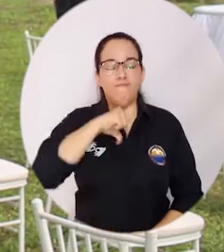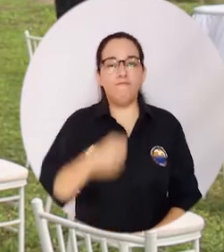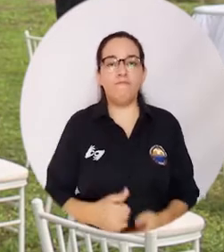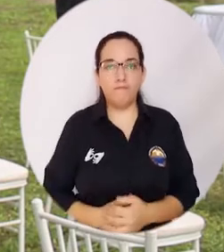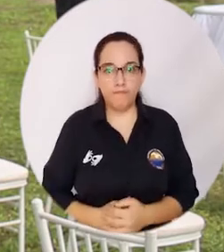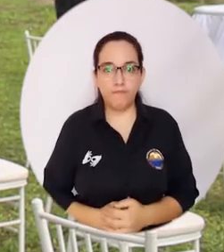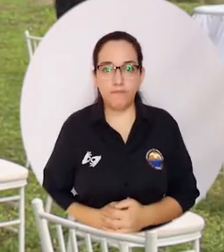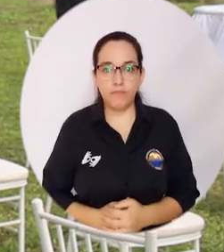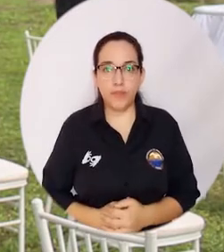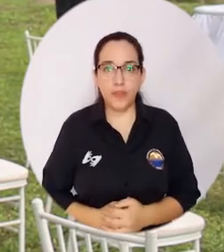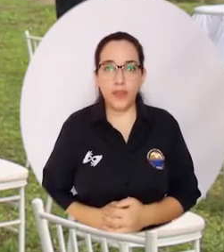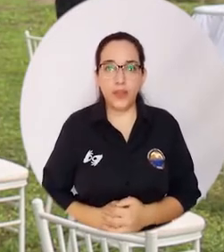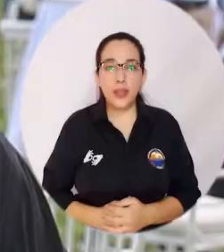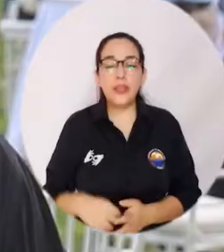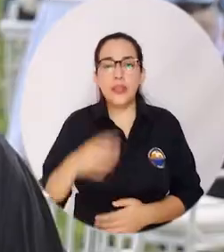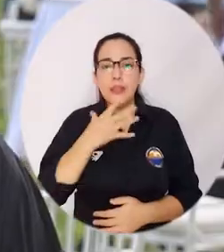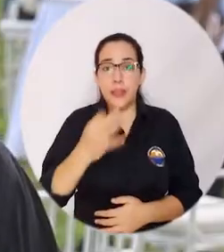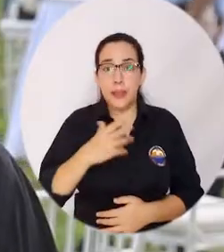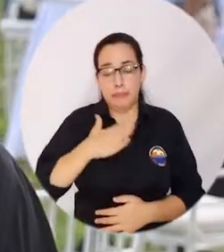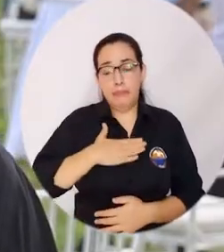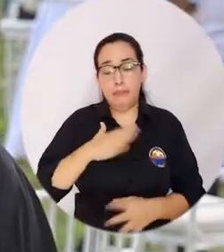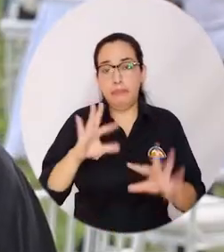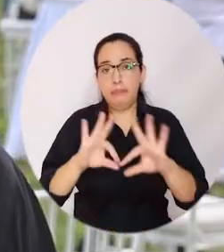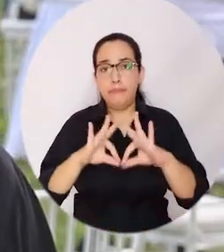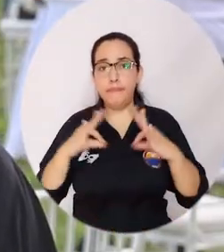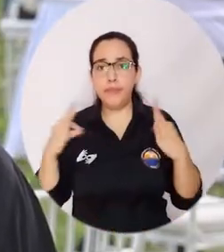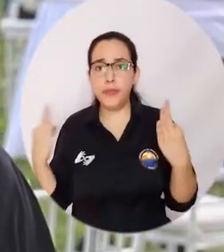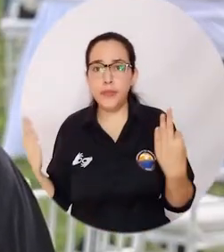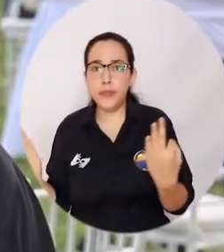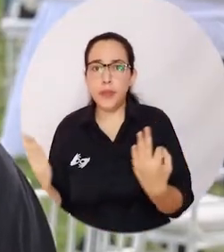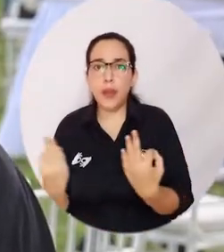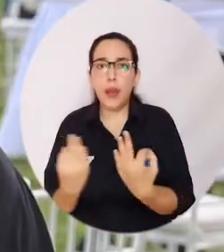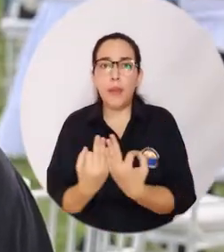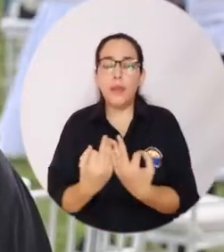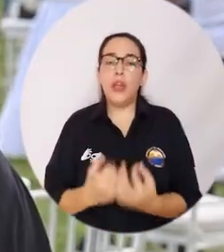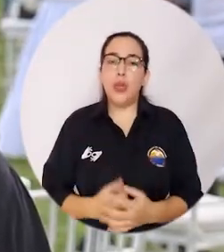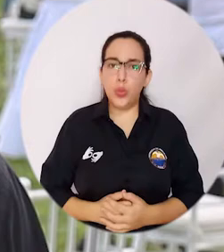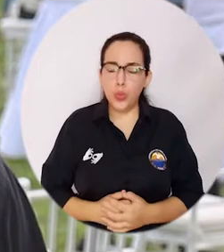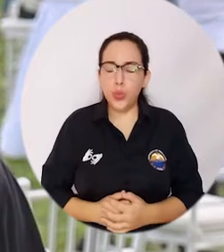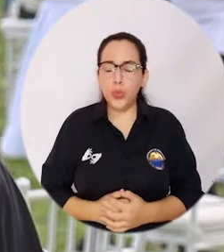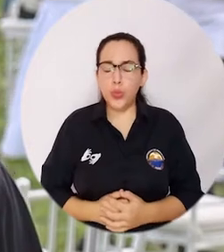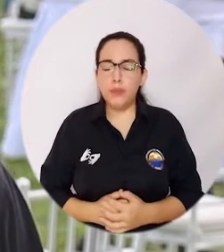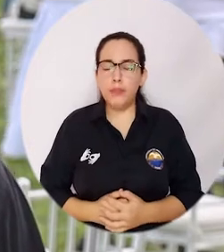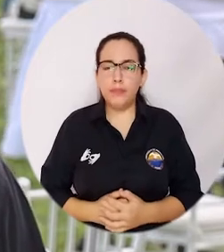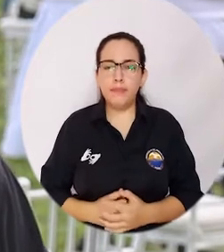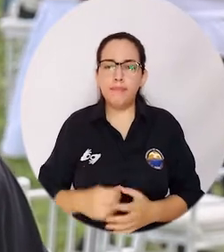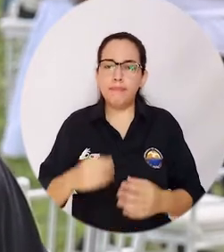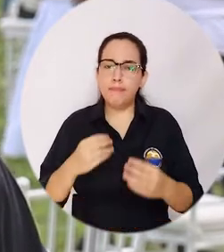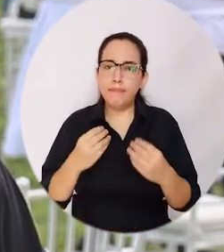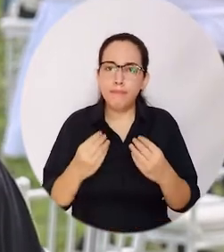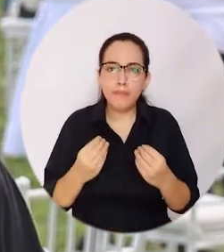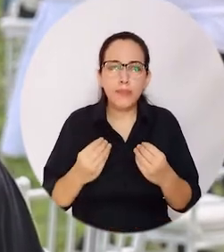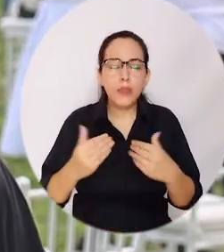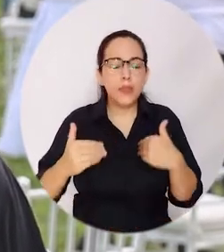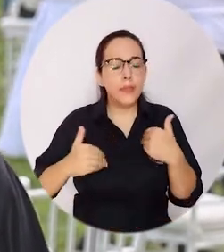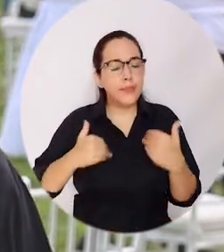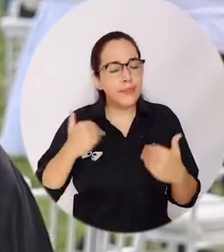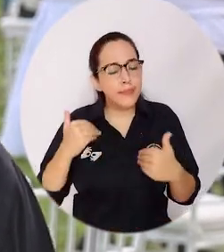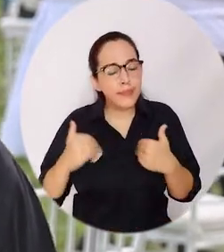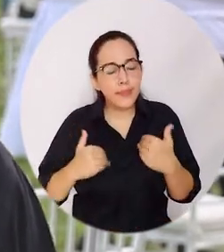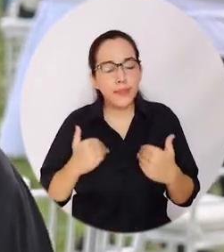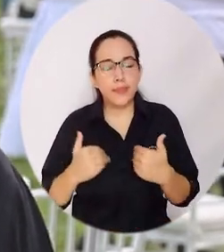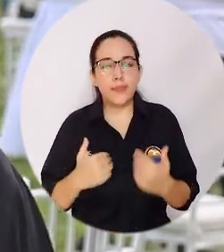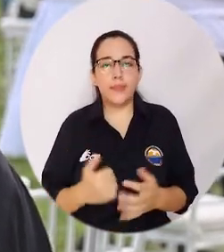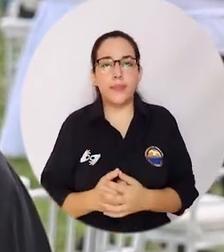estamos muy felices, muy orgullosos. De verdad que lo recibimos de parte de mi familia y de todos los amigos de mi padre, lo recibimos con